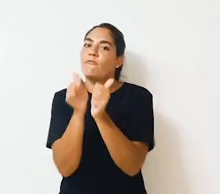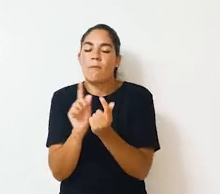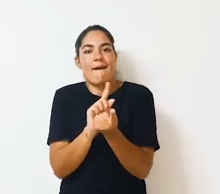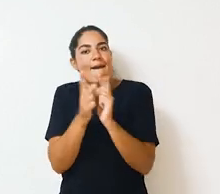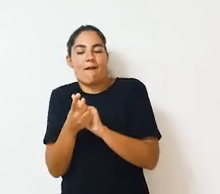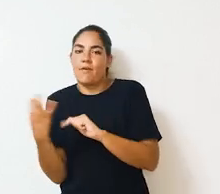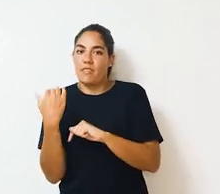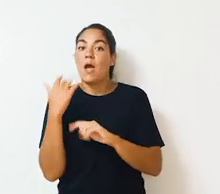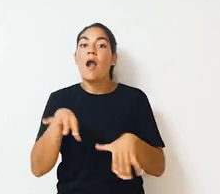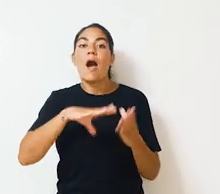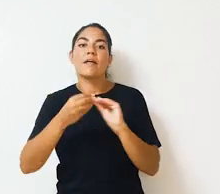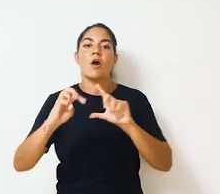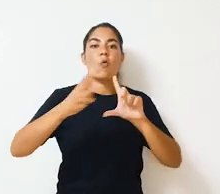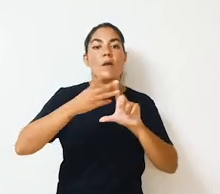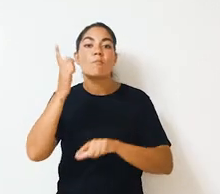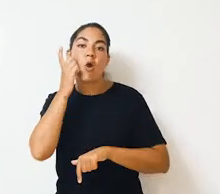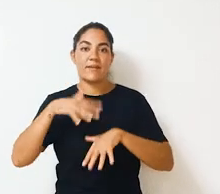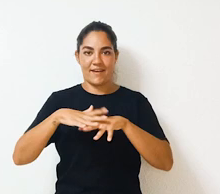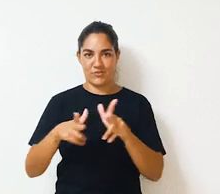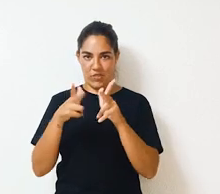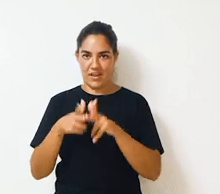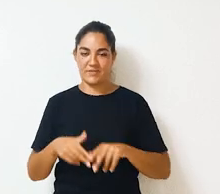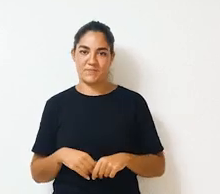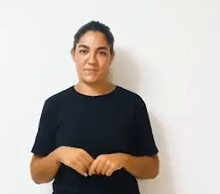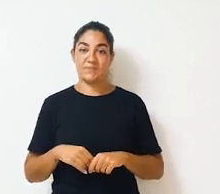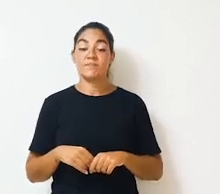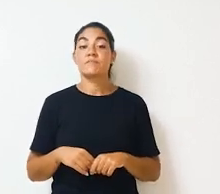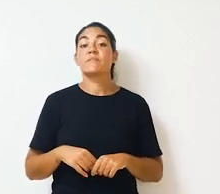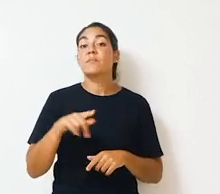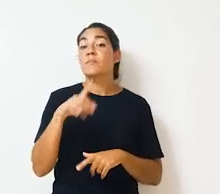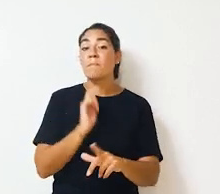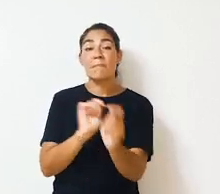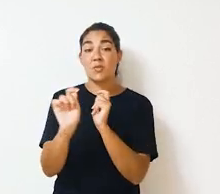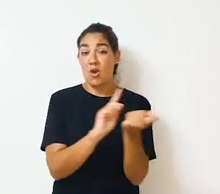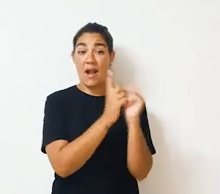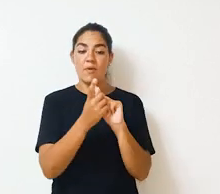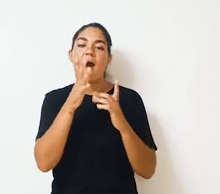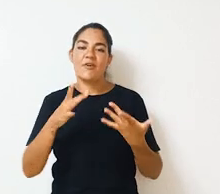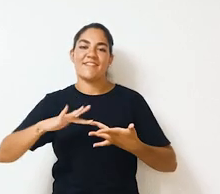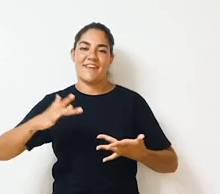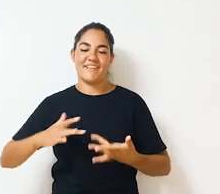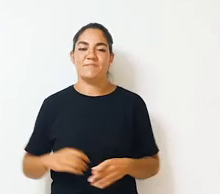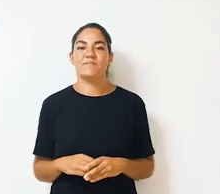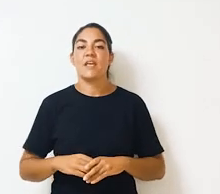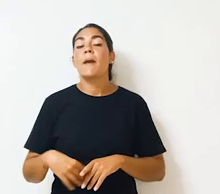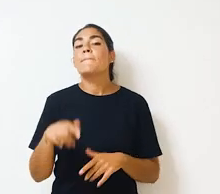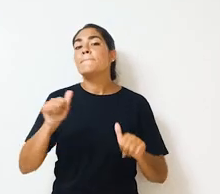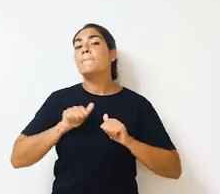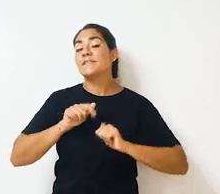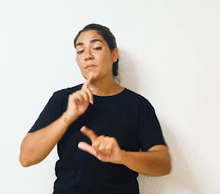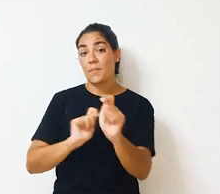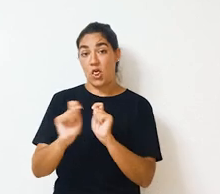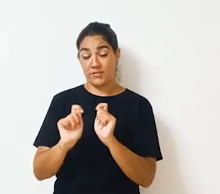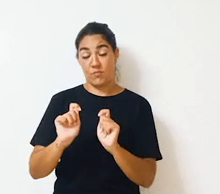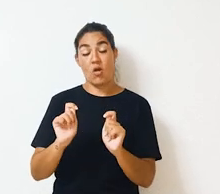que cambiar la forma de contarlas. Ahora hay que adaptarlas a la web, al móvil, a las redes sociales. El periodismo ha cambiado y ha dado el salto al mundo digital. El